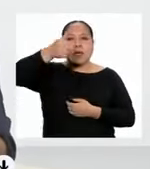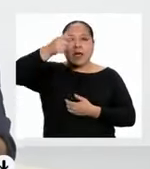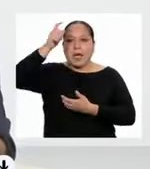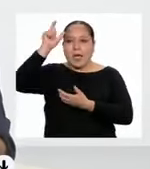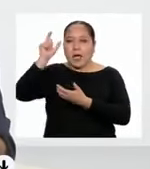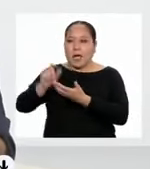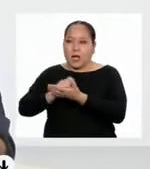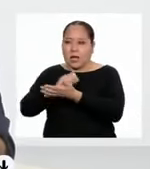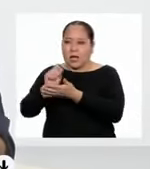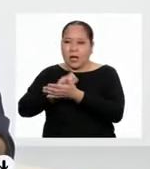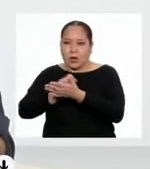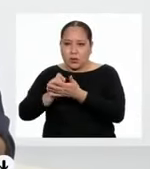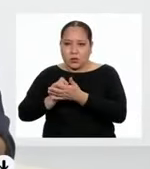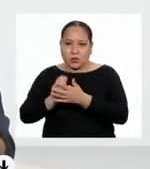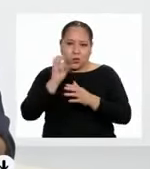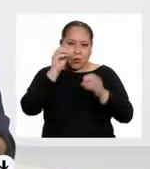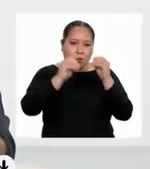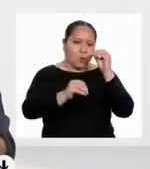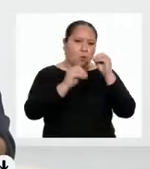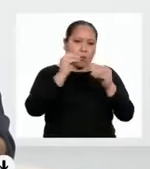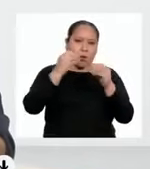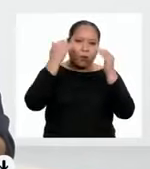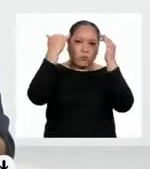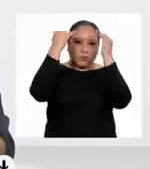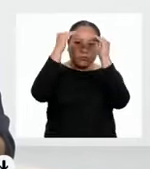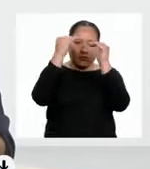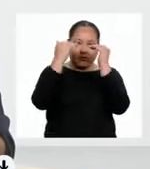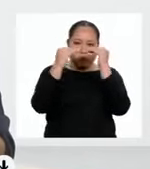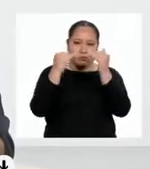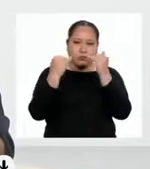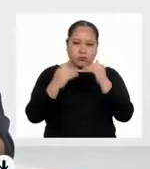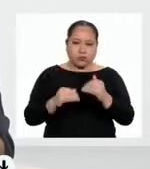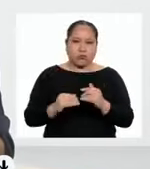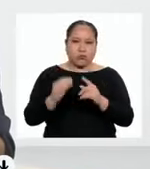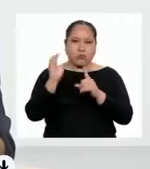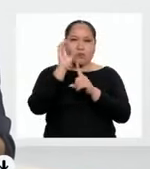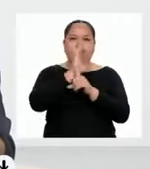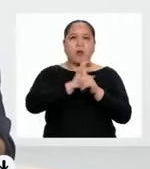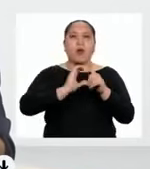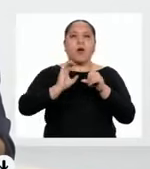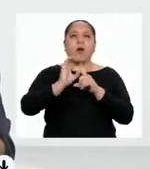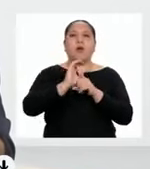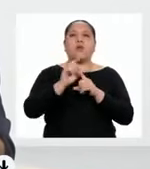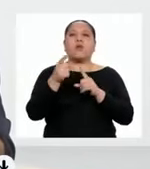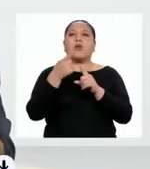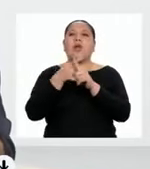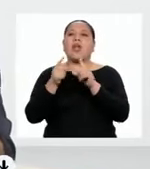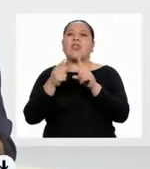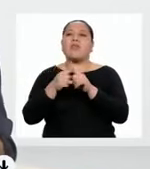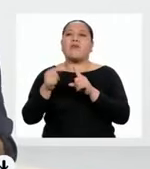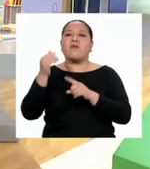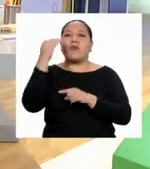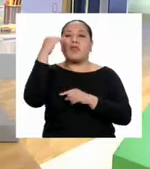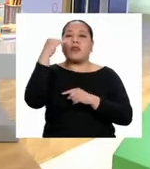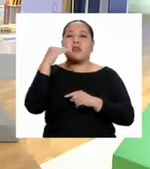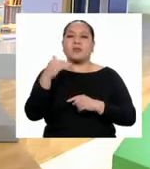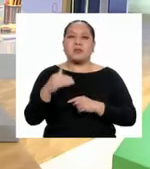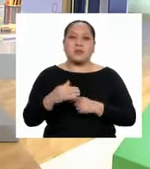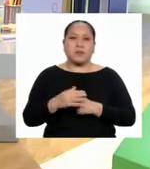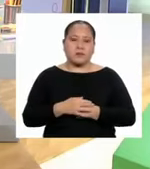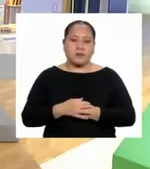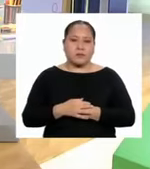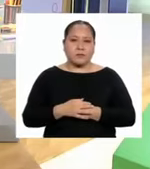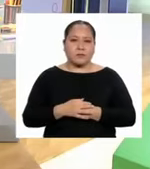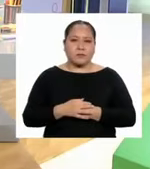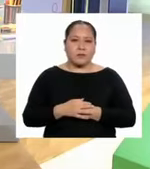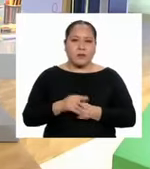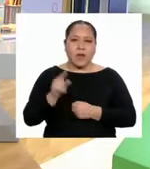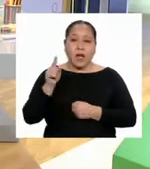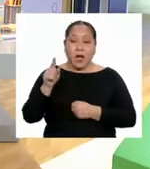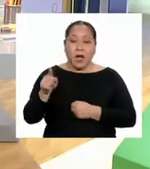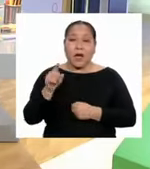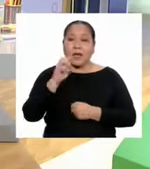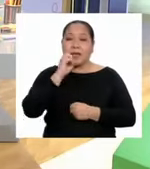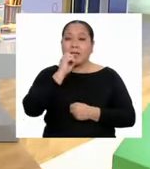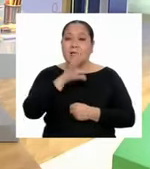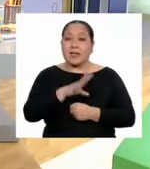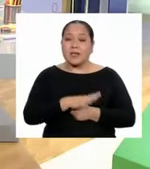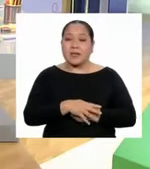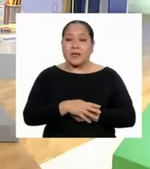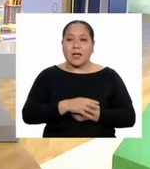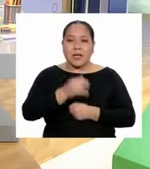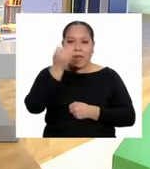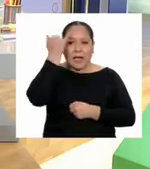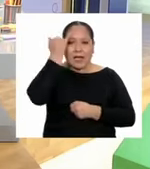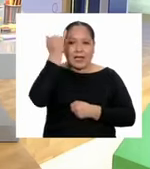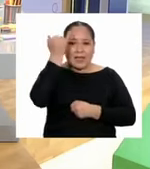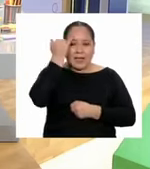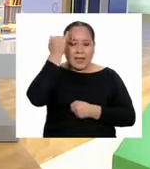se puede establecer una jerarquía de las diferencias que implica? Ahí se refiere a una postura